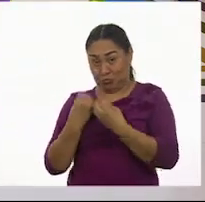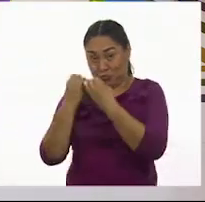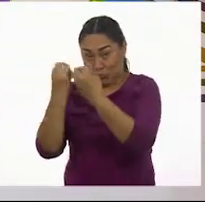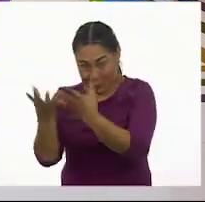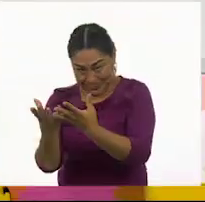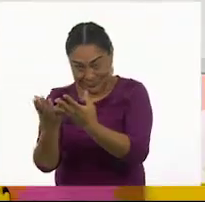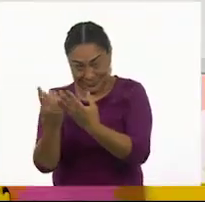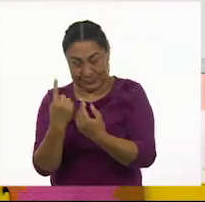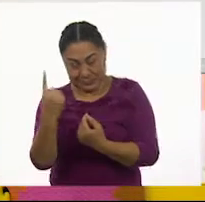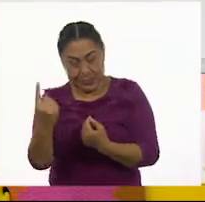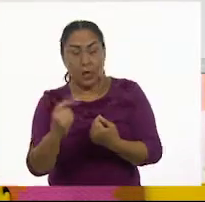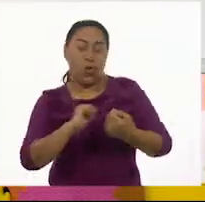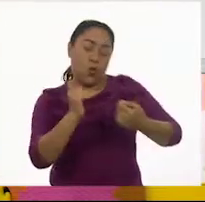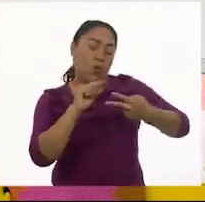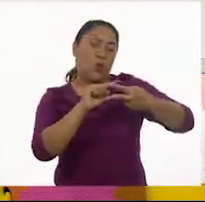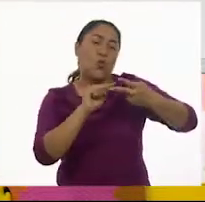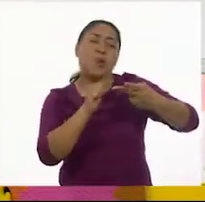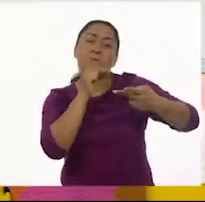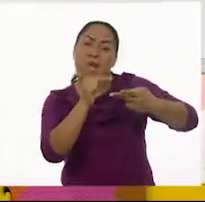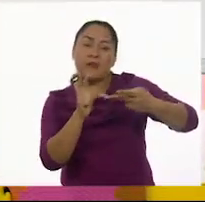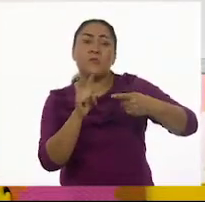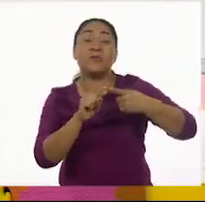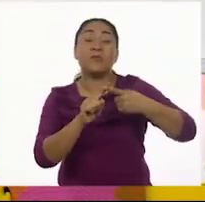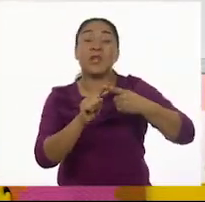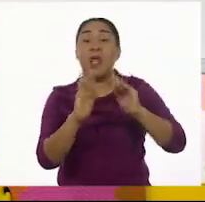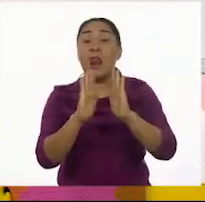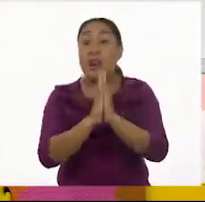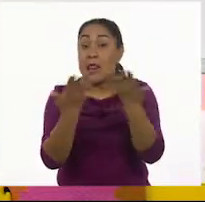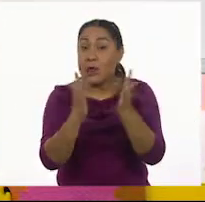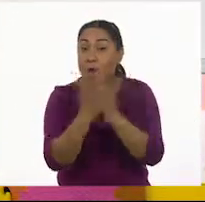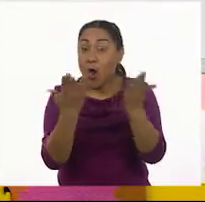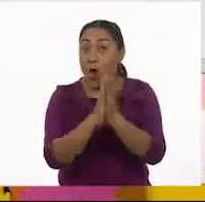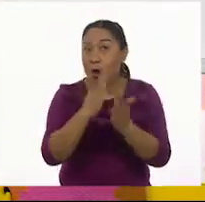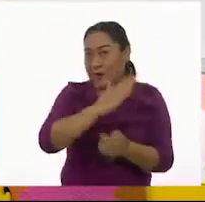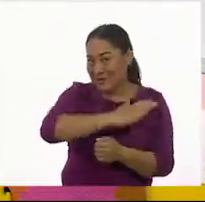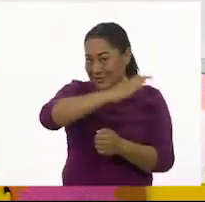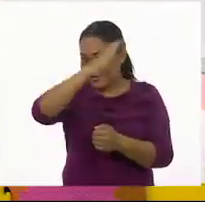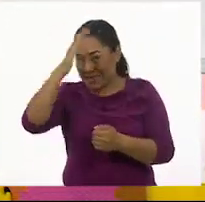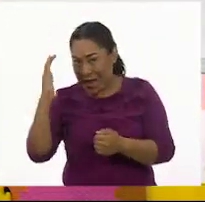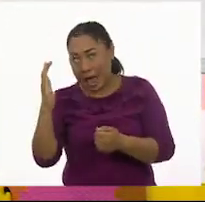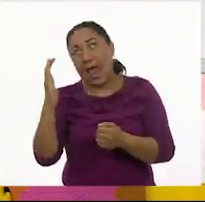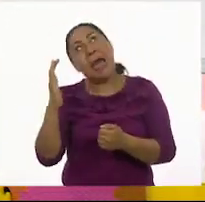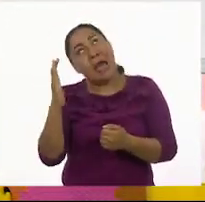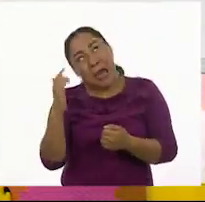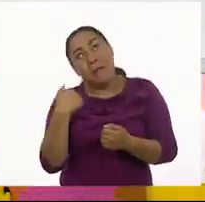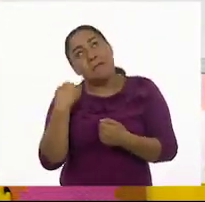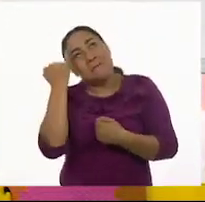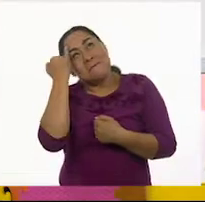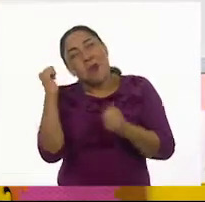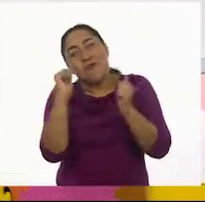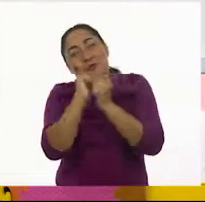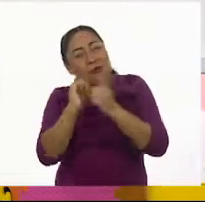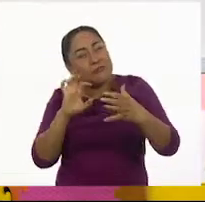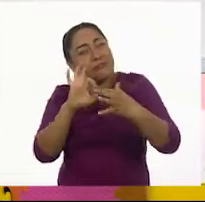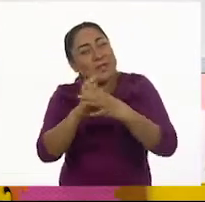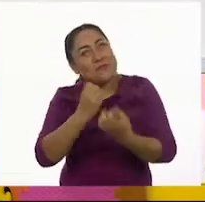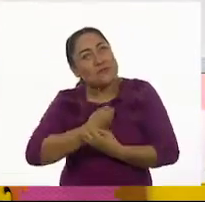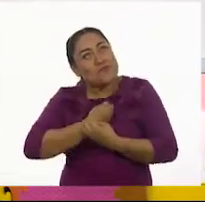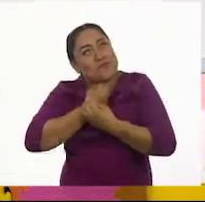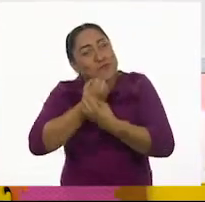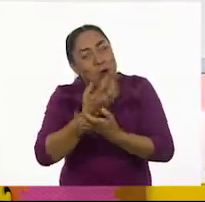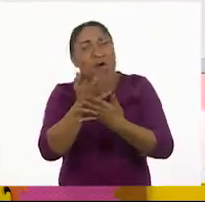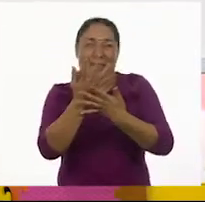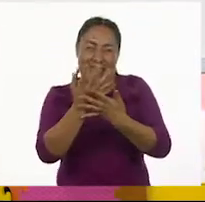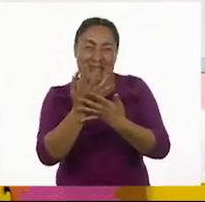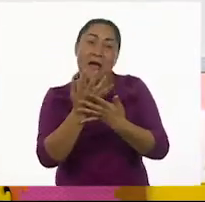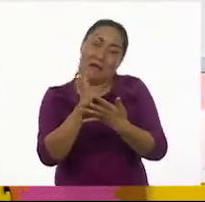palabras son libro y cielo. Si le ponemos un lenguaje poético, podría